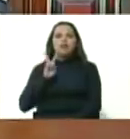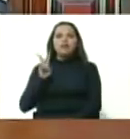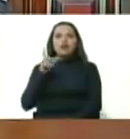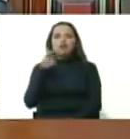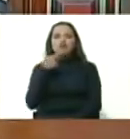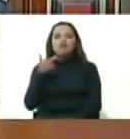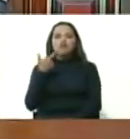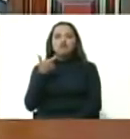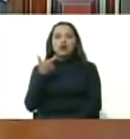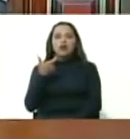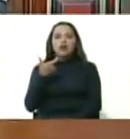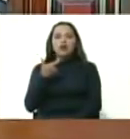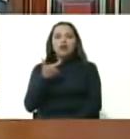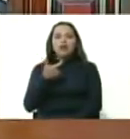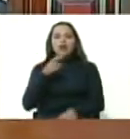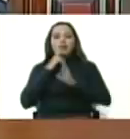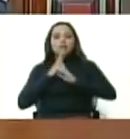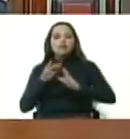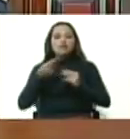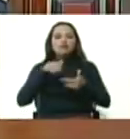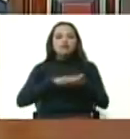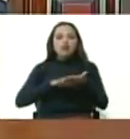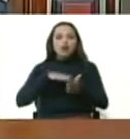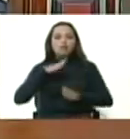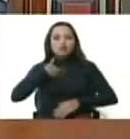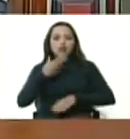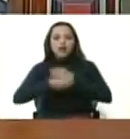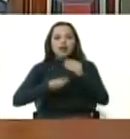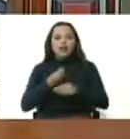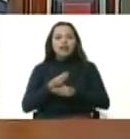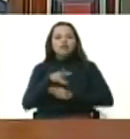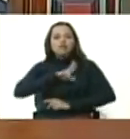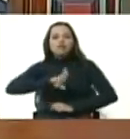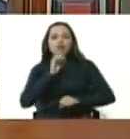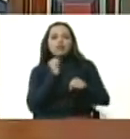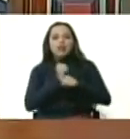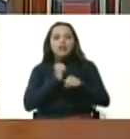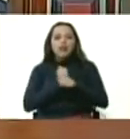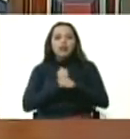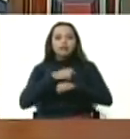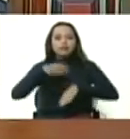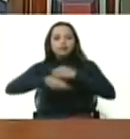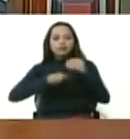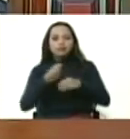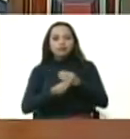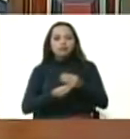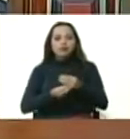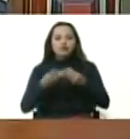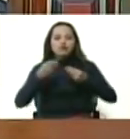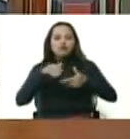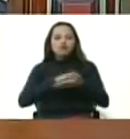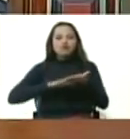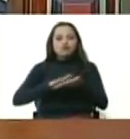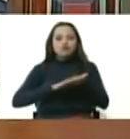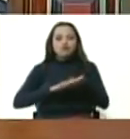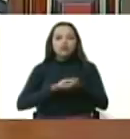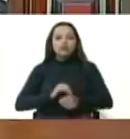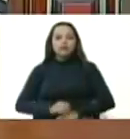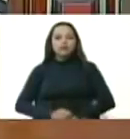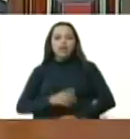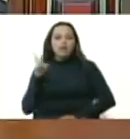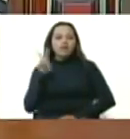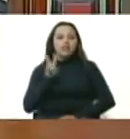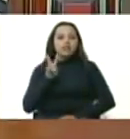para producir a través del trabajo crear soluciones la